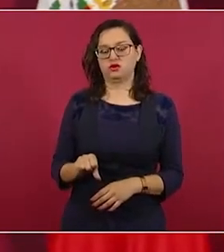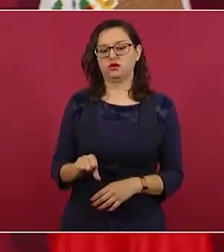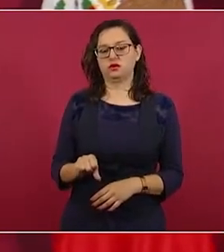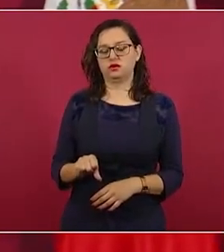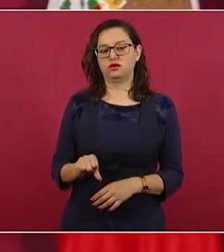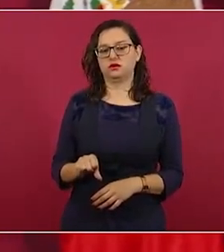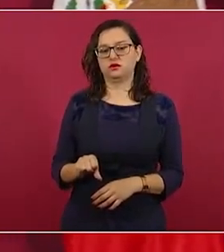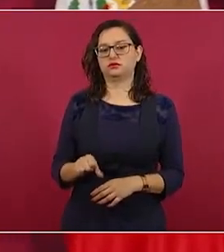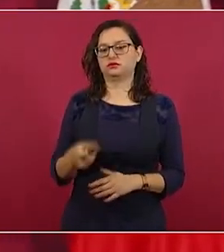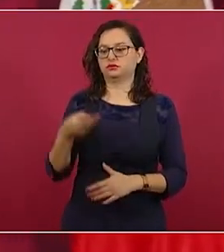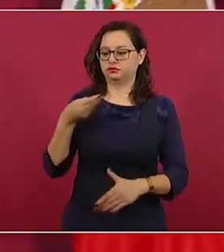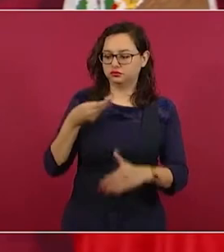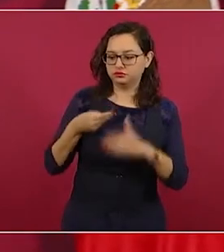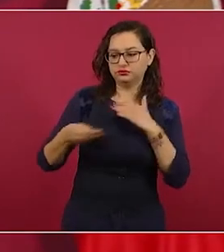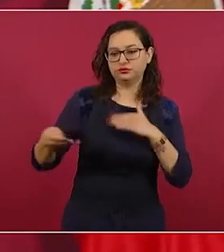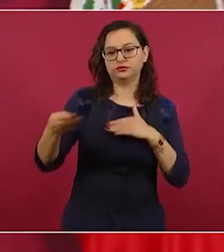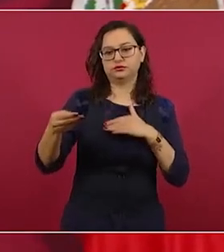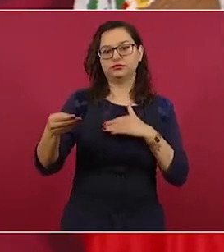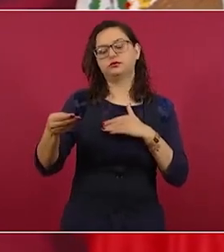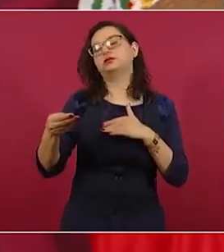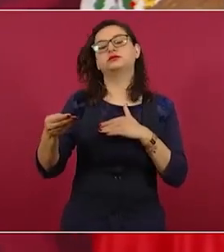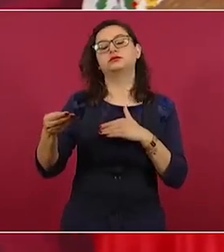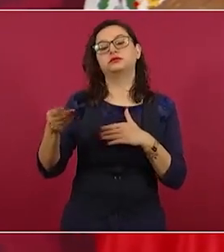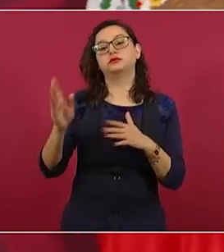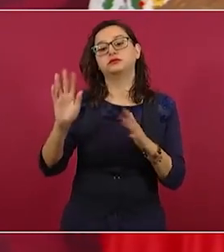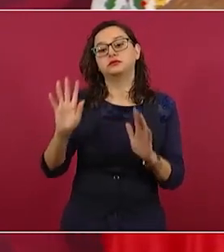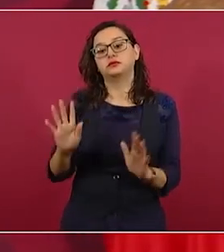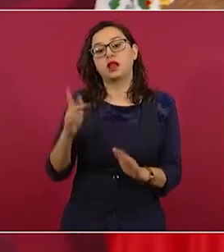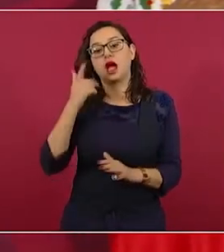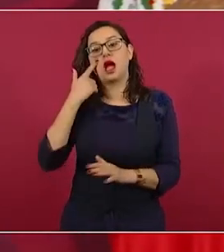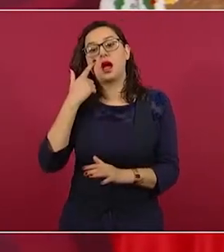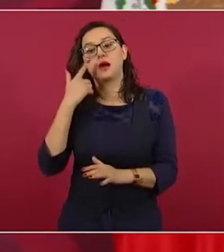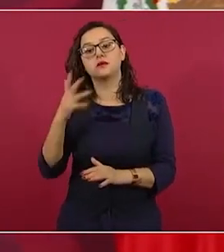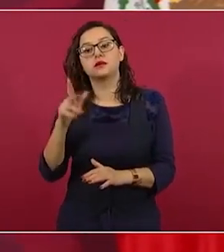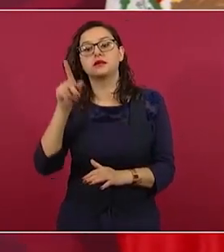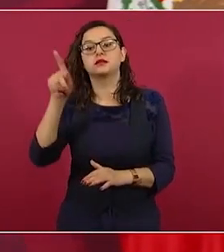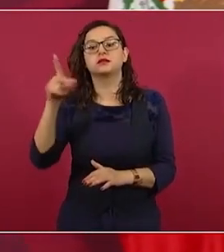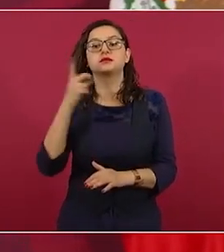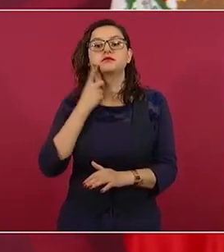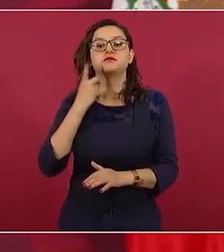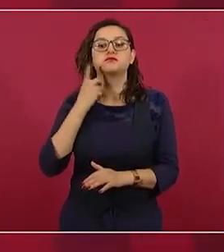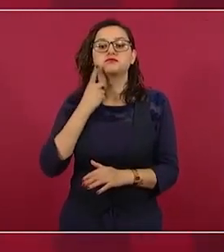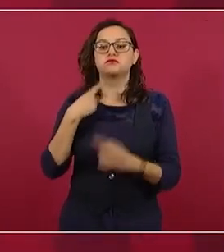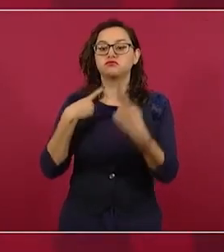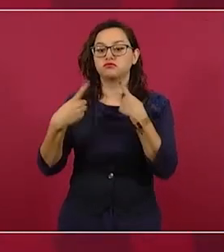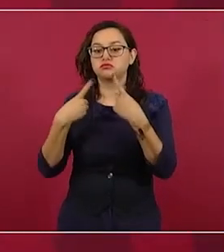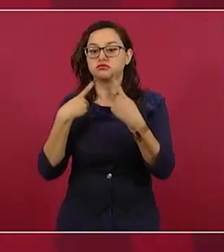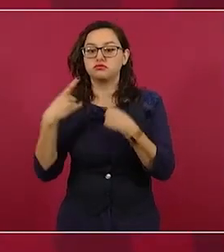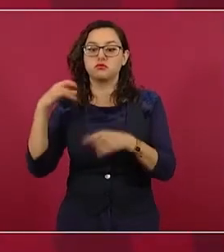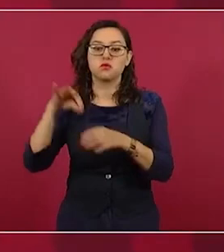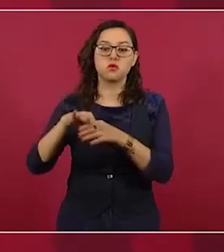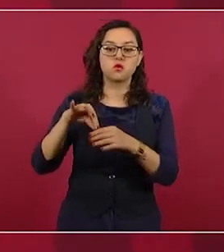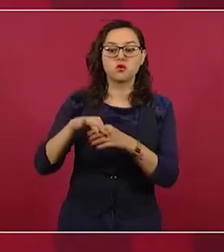si así lo deciden en la Cámara, se va a discutir